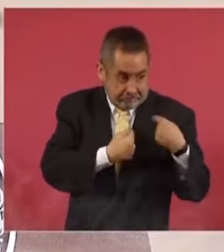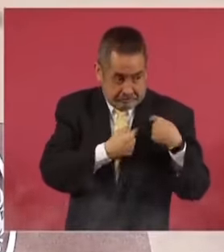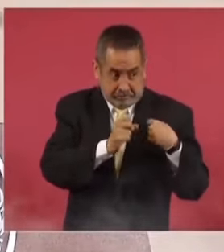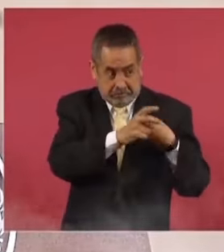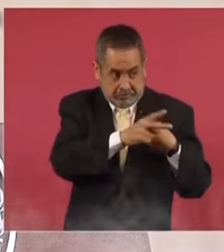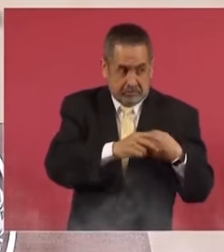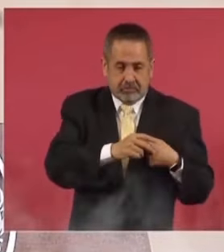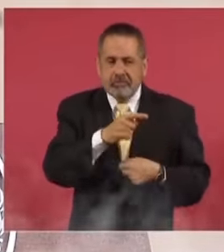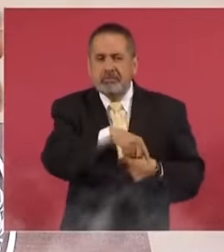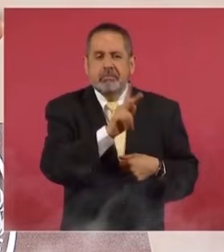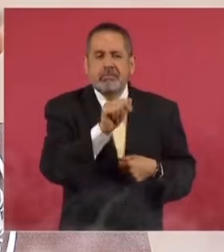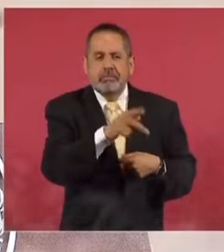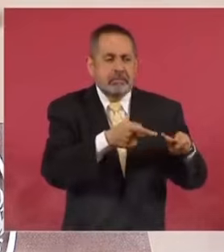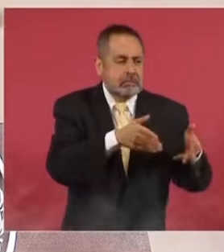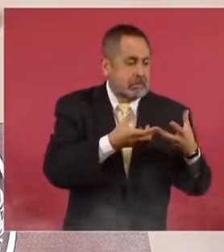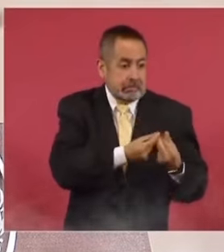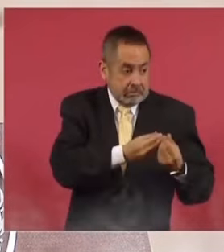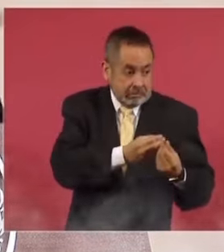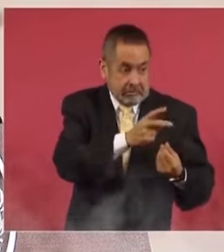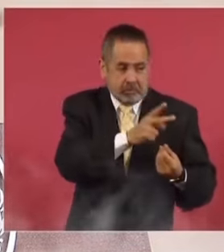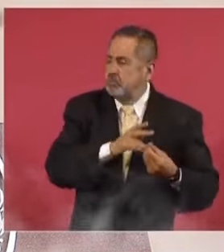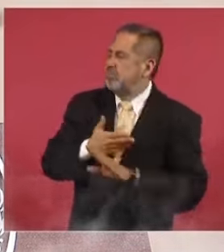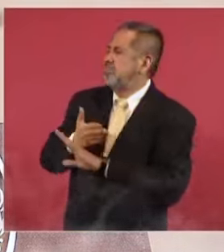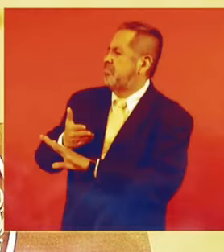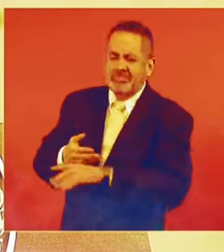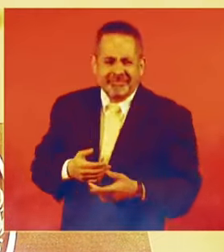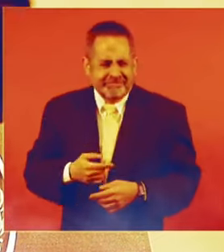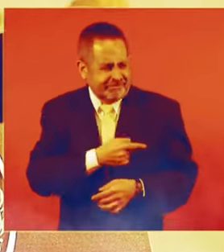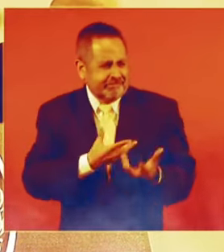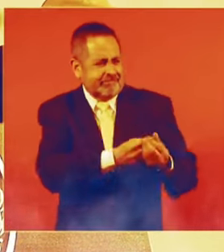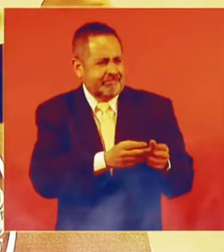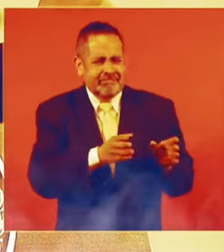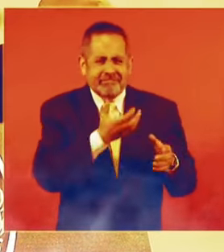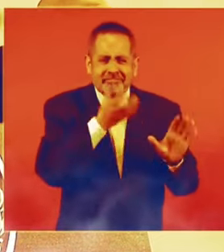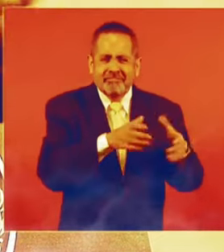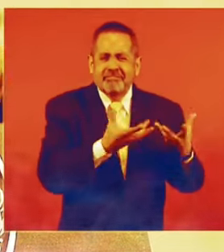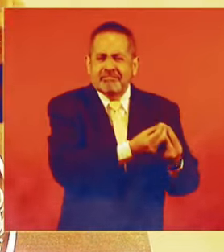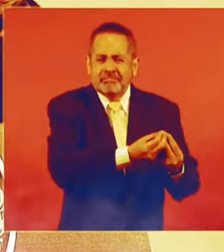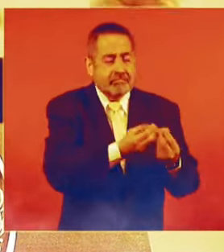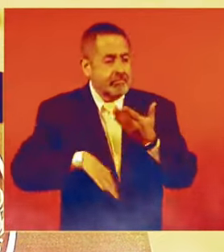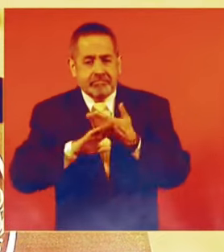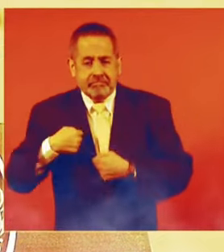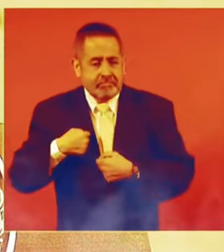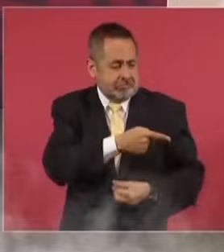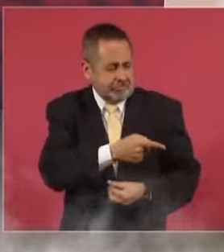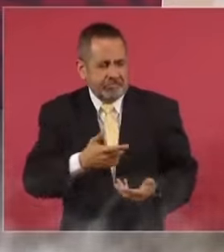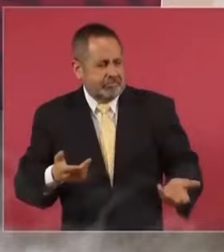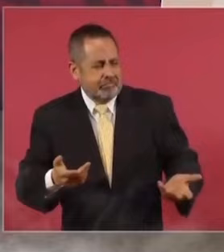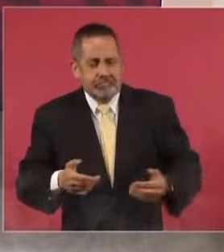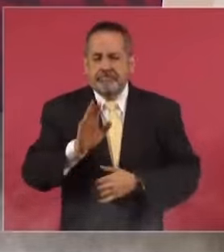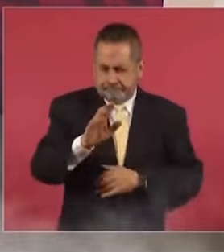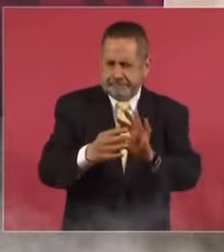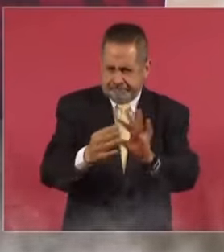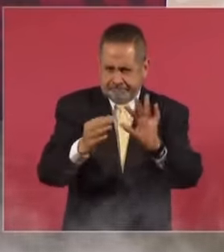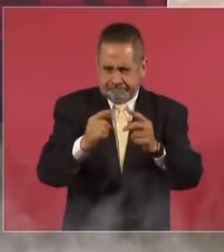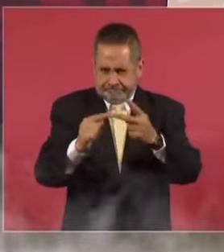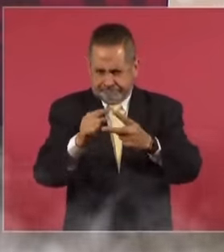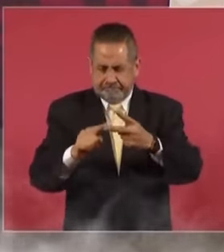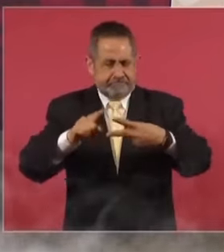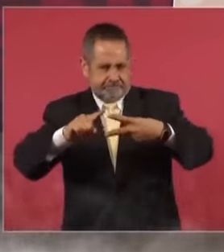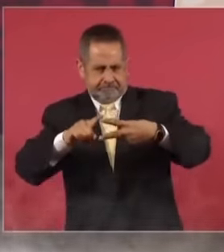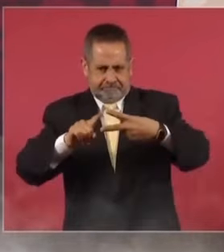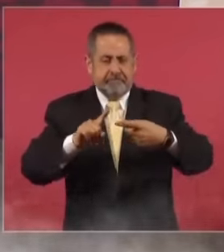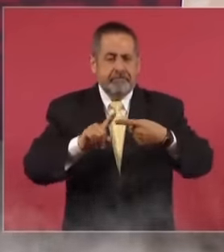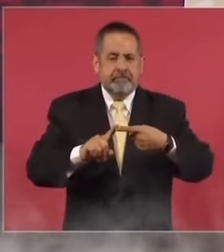estrategias de la derecha del conservadurismo en contra de nosotros y del pueblo. Bueno, por parte, los dos casos.